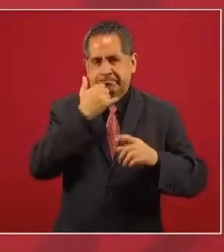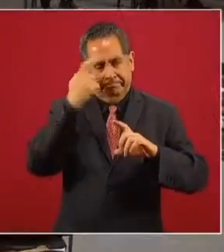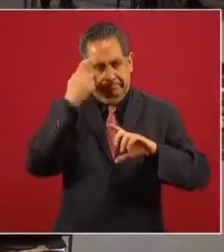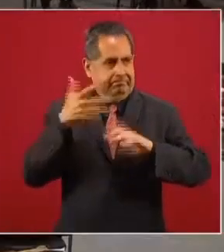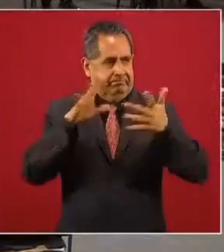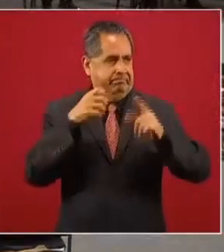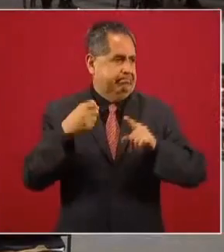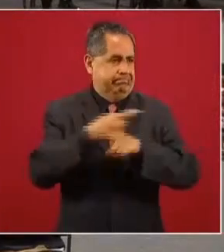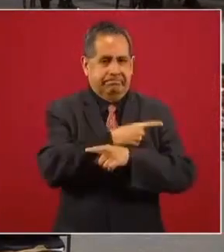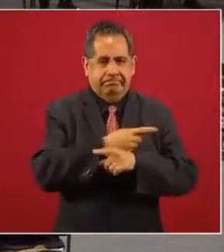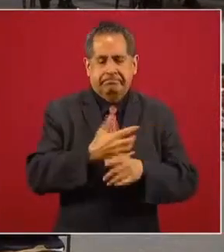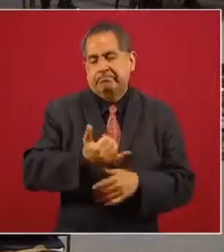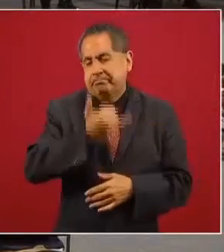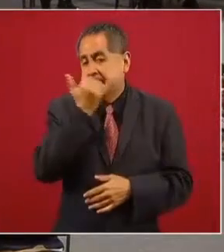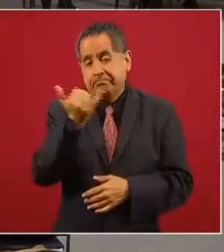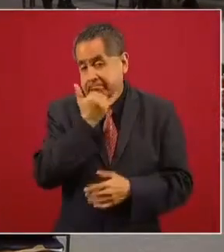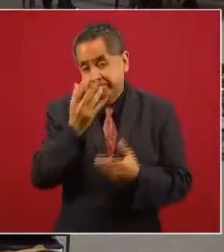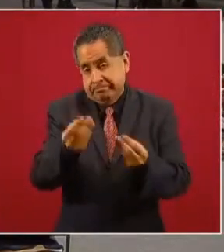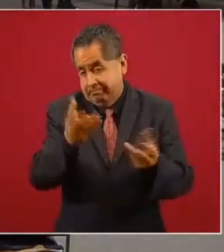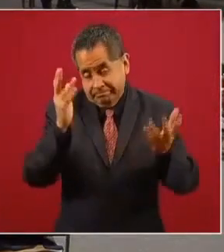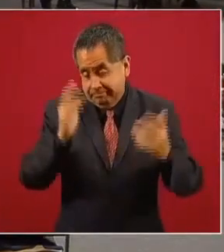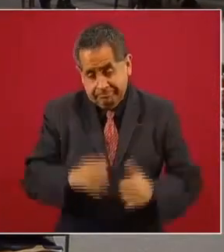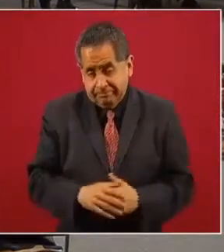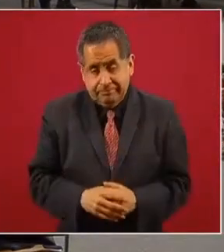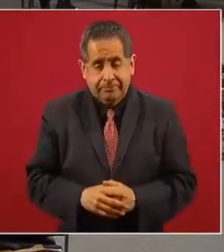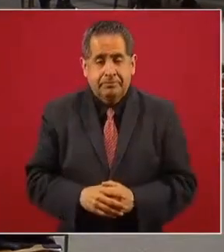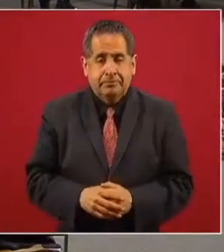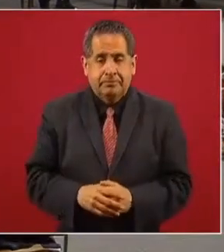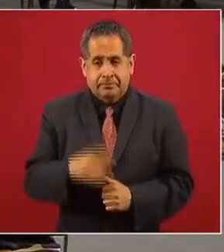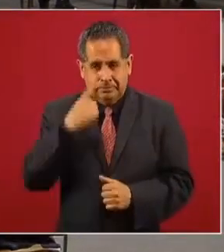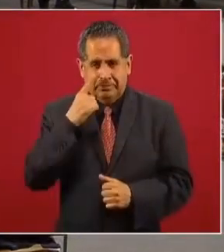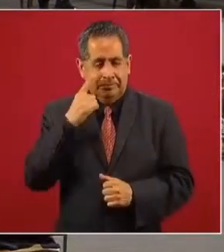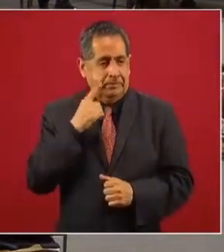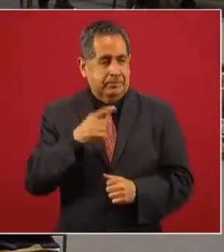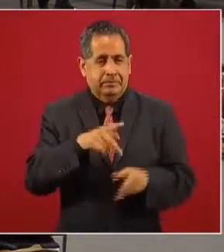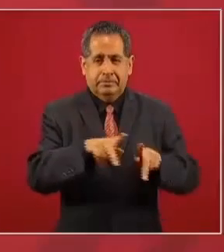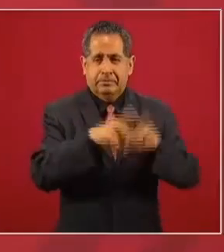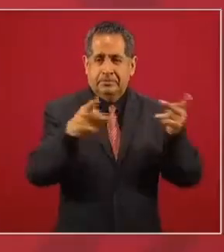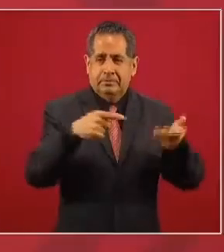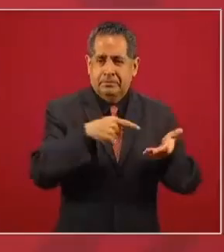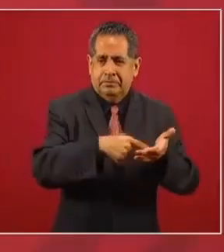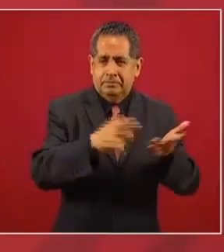sea, se cometen errores. Tienes un periódico